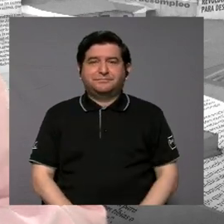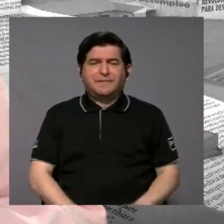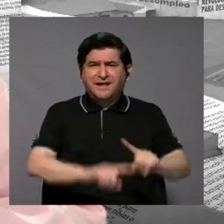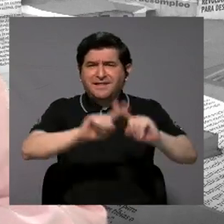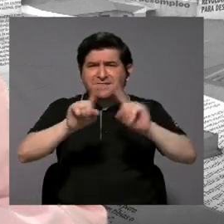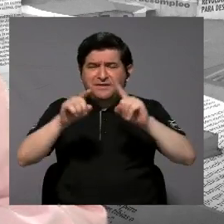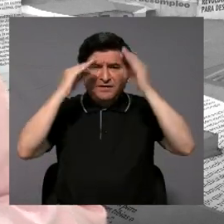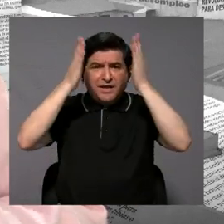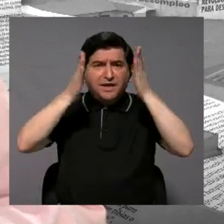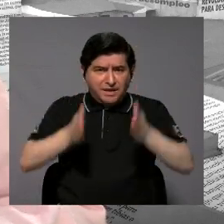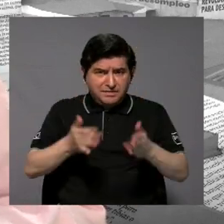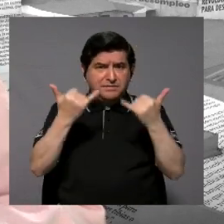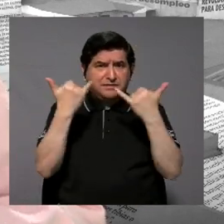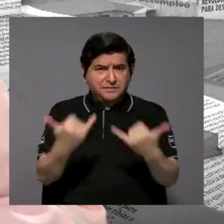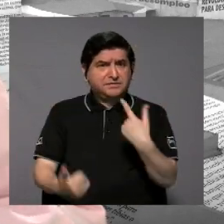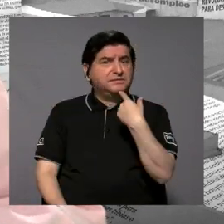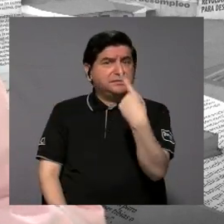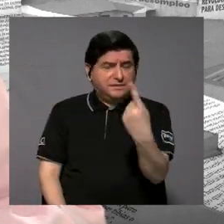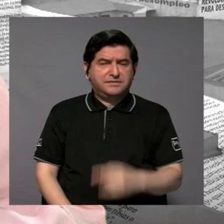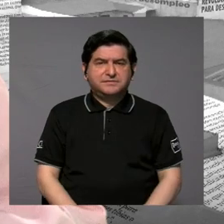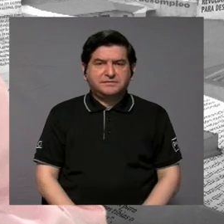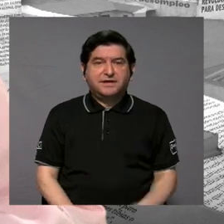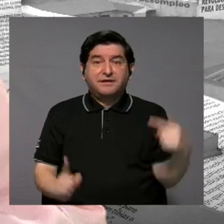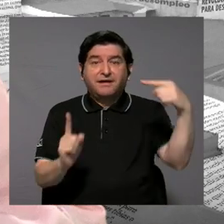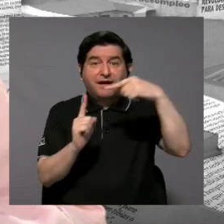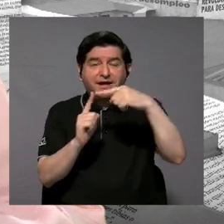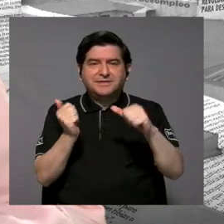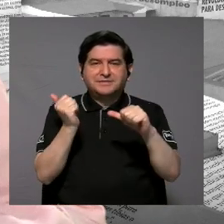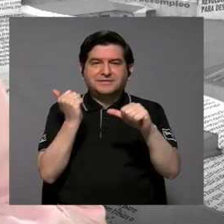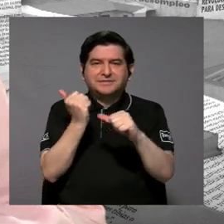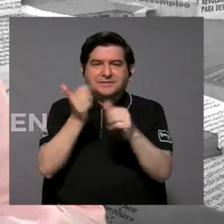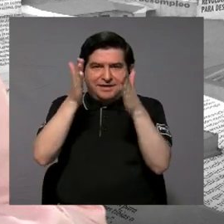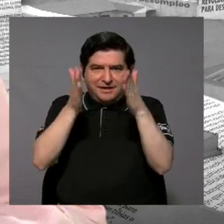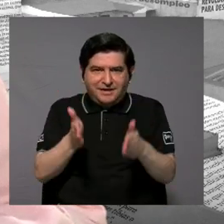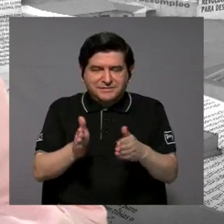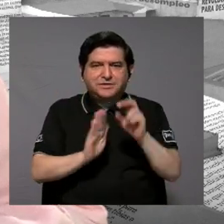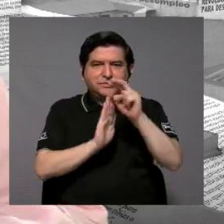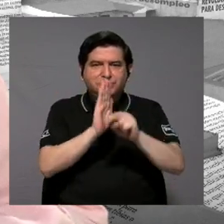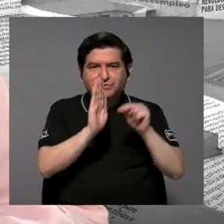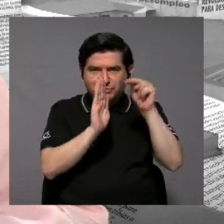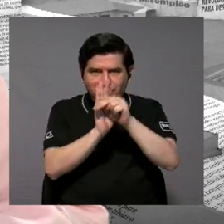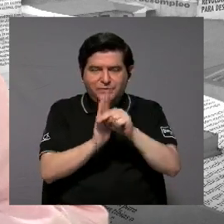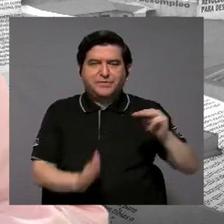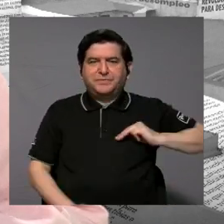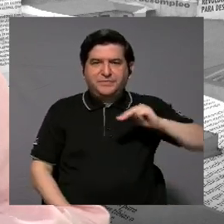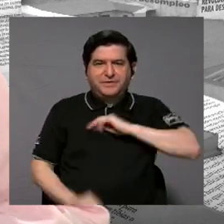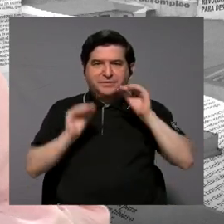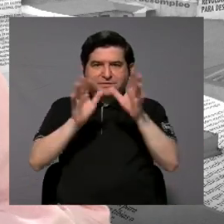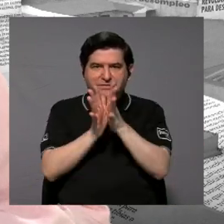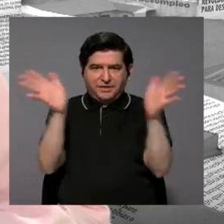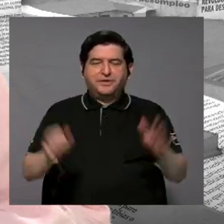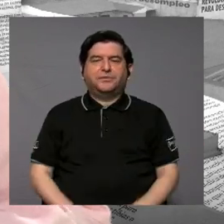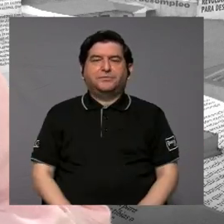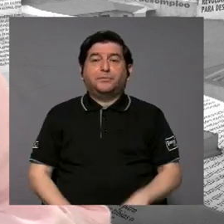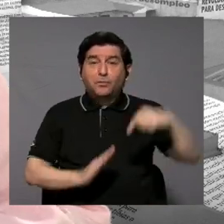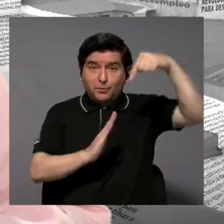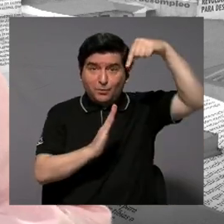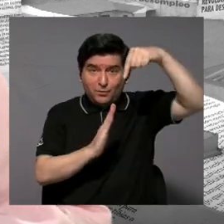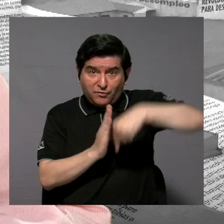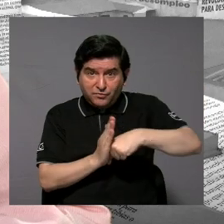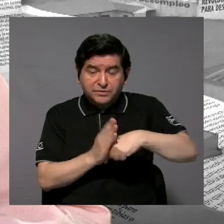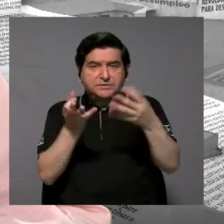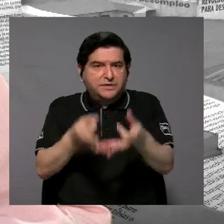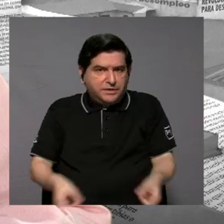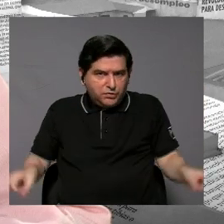Diferentes fuentes lo han afirmado, incluso asesores curriculares del MEP. Para profundizar